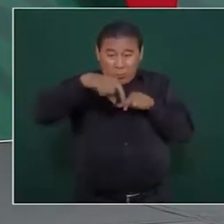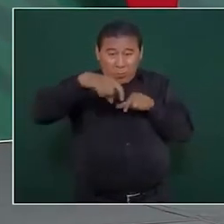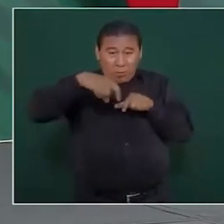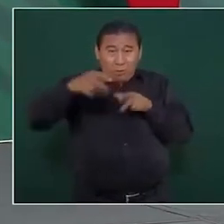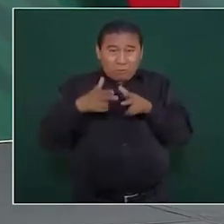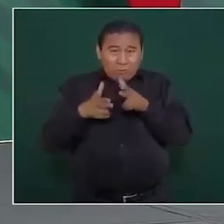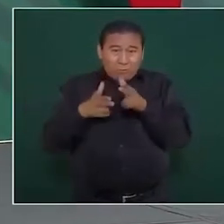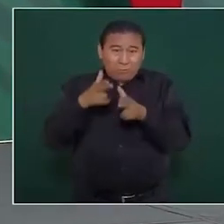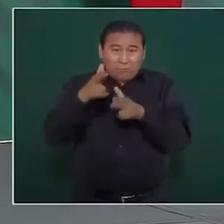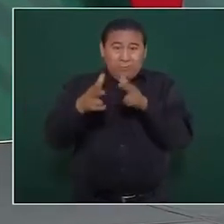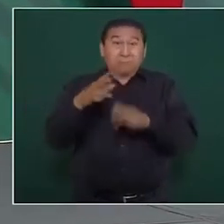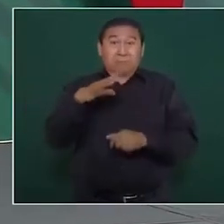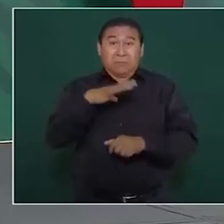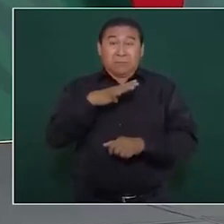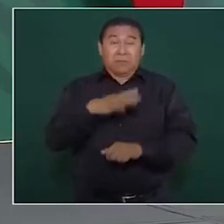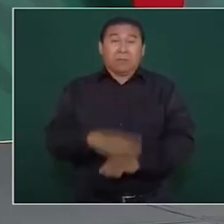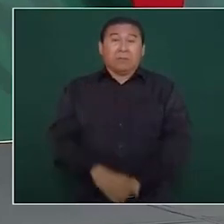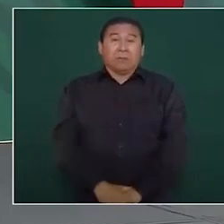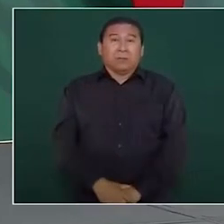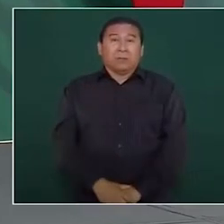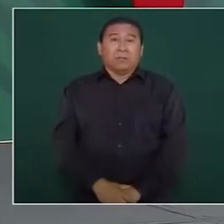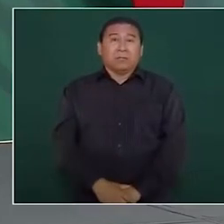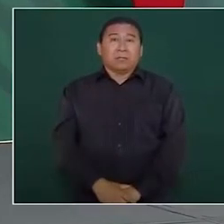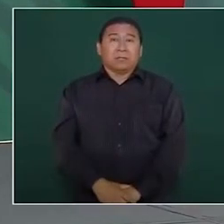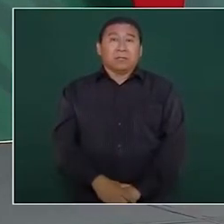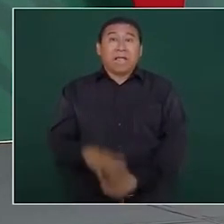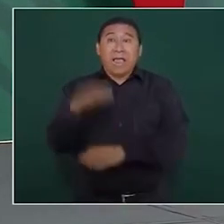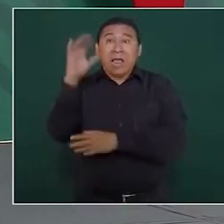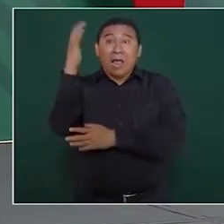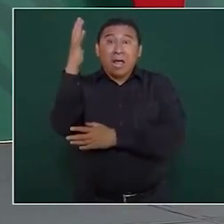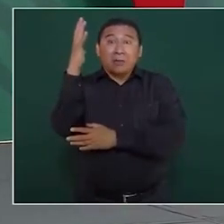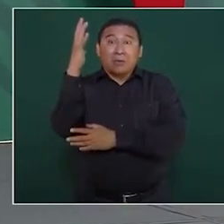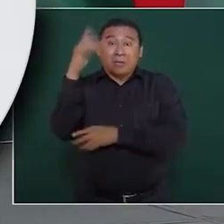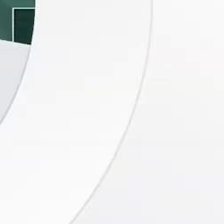van a tener hileras de árboles